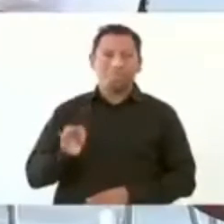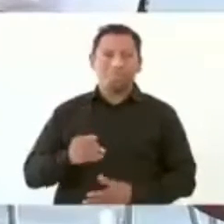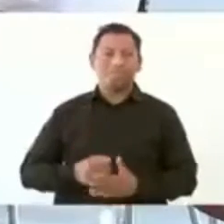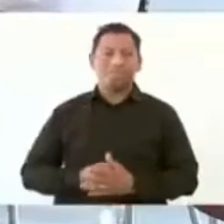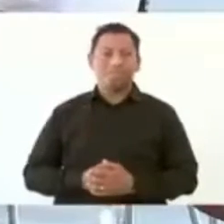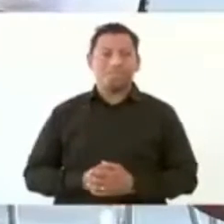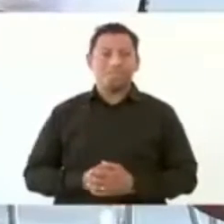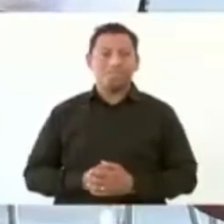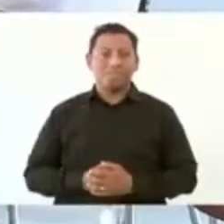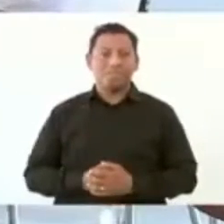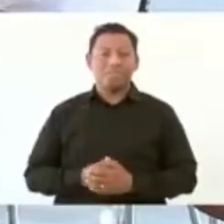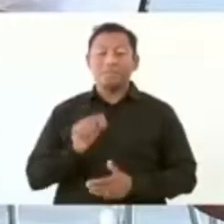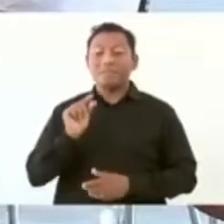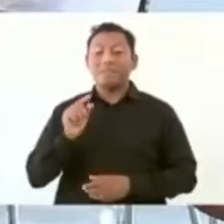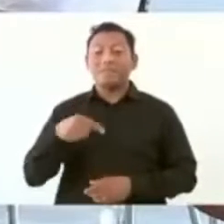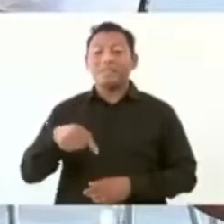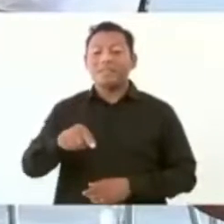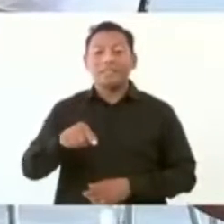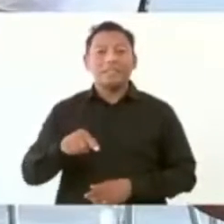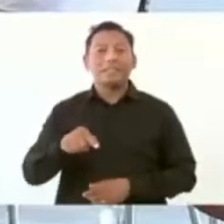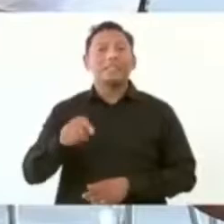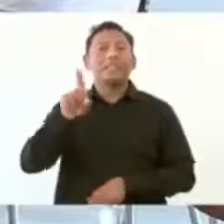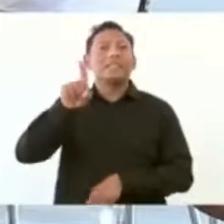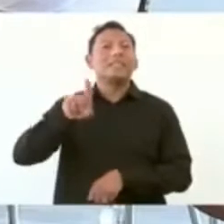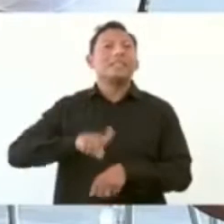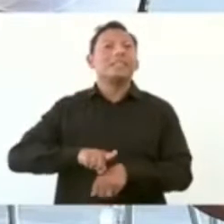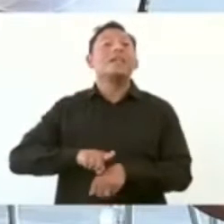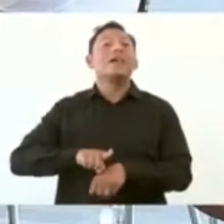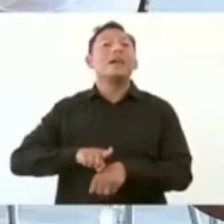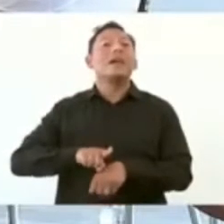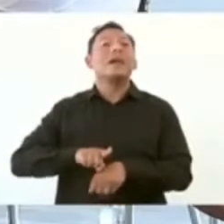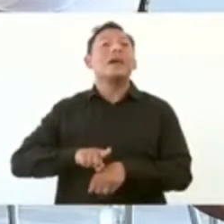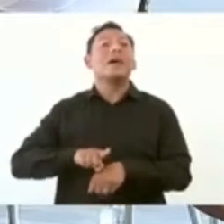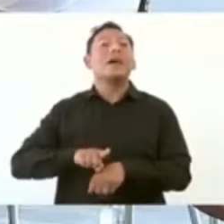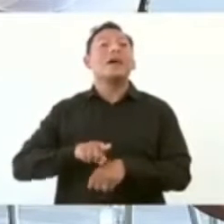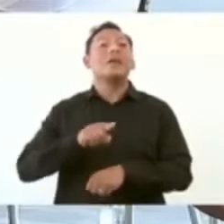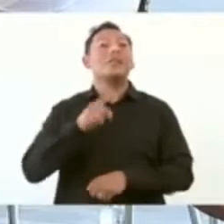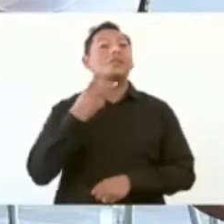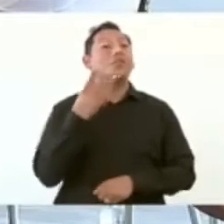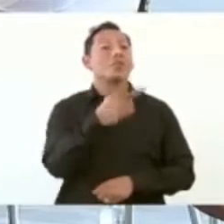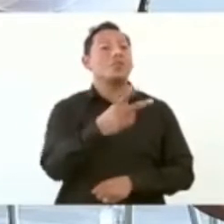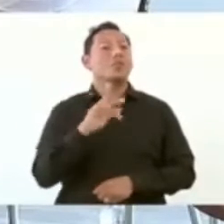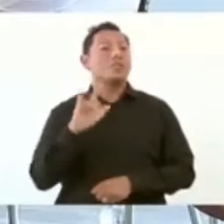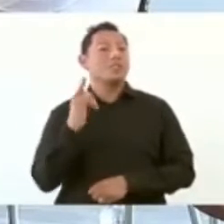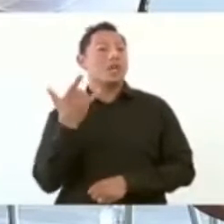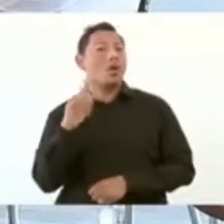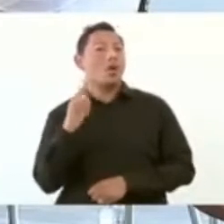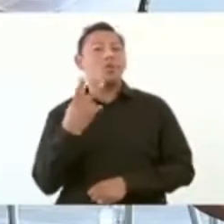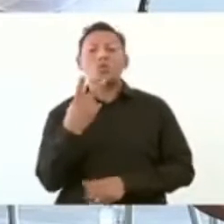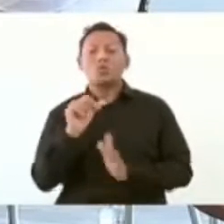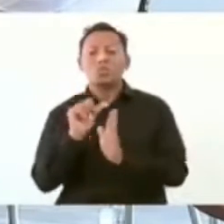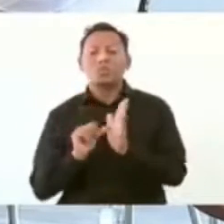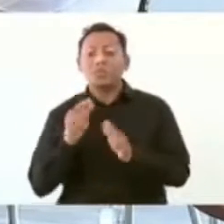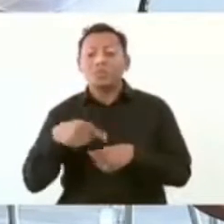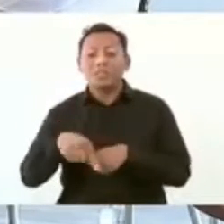De que vamos a inaugurar el día 2 de julio, en dos meses.